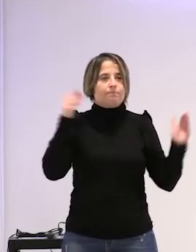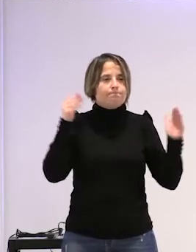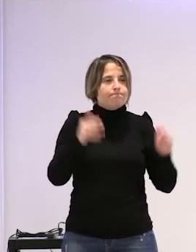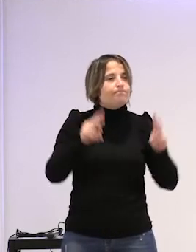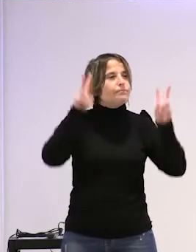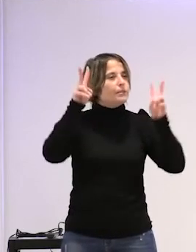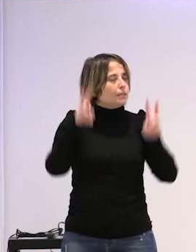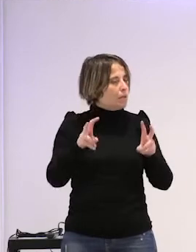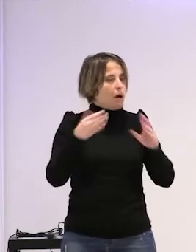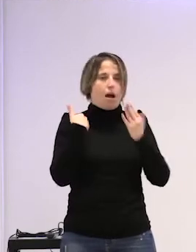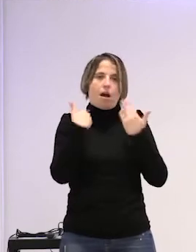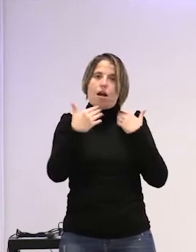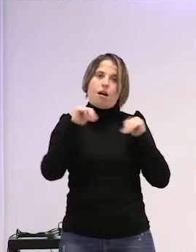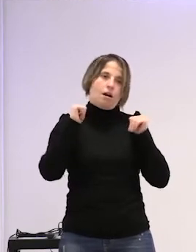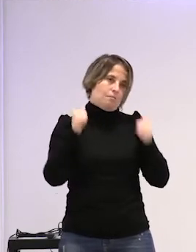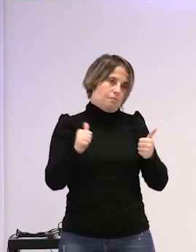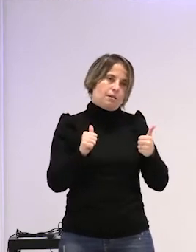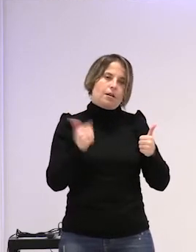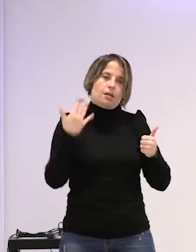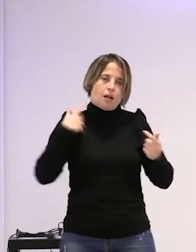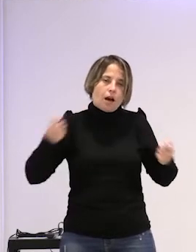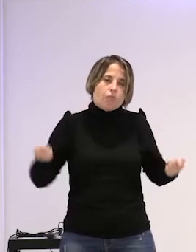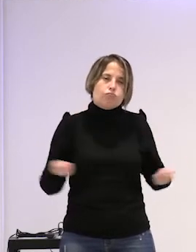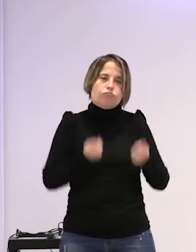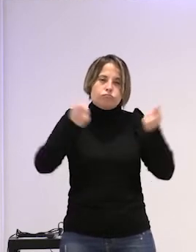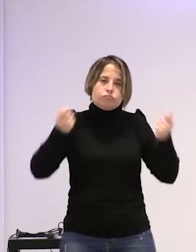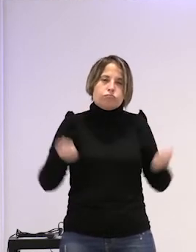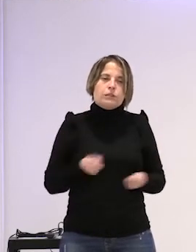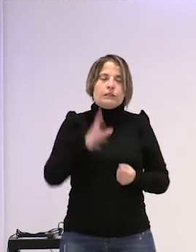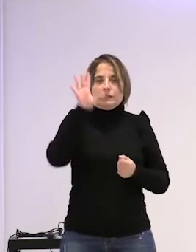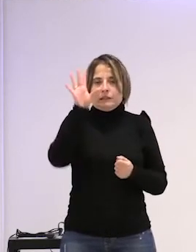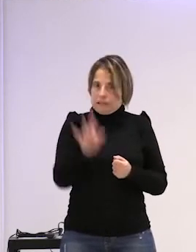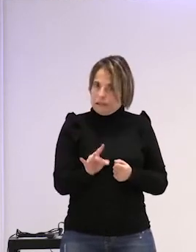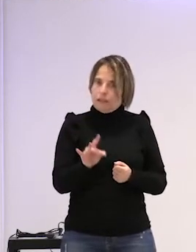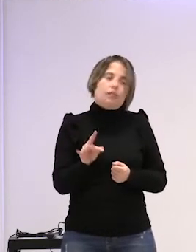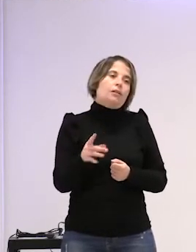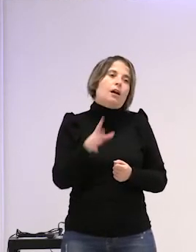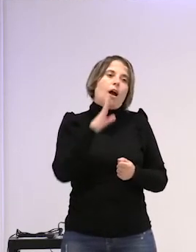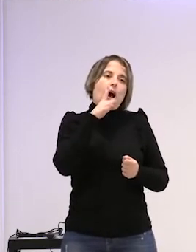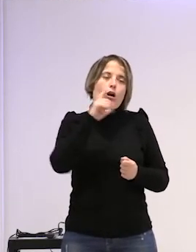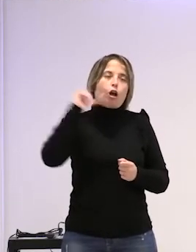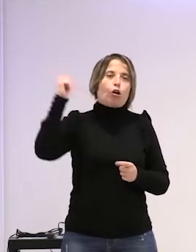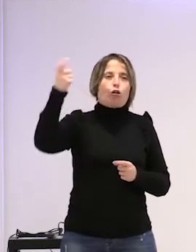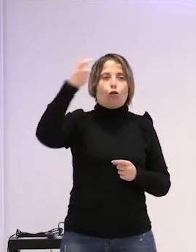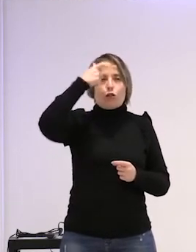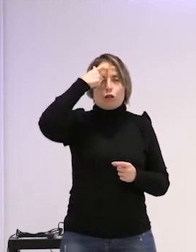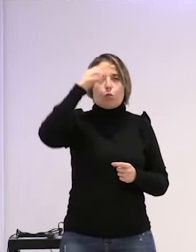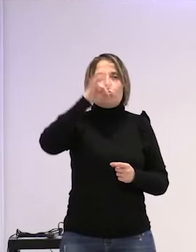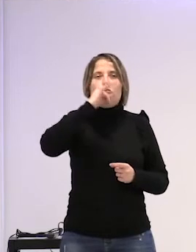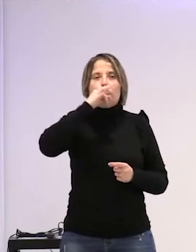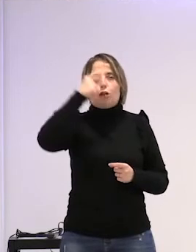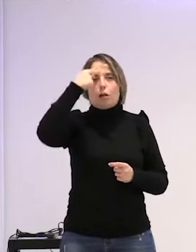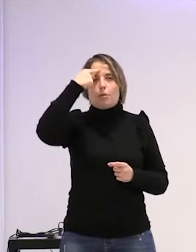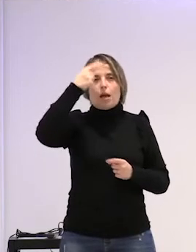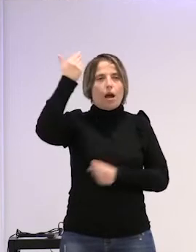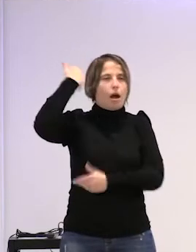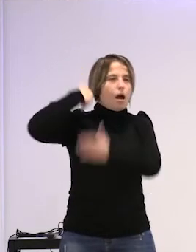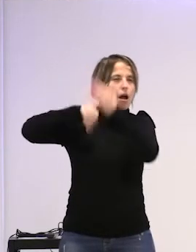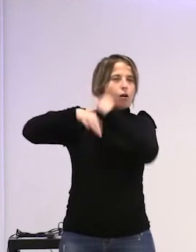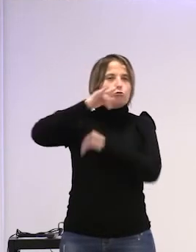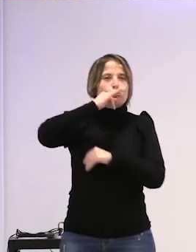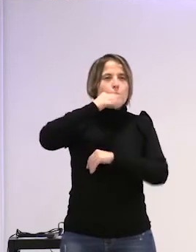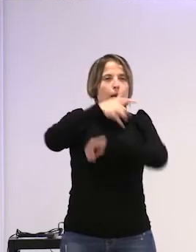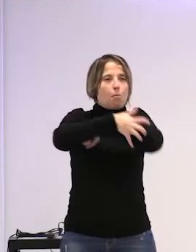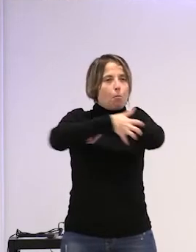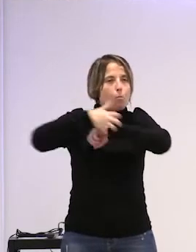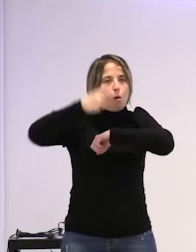tema sí tenemos que empezar a darle muchas vueltas porque creo que tenemos un marco conceptual que todavía es pobre ¿no?